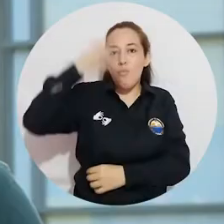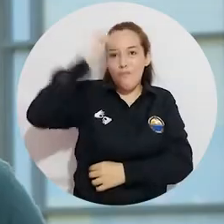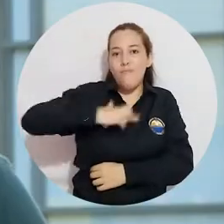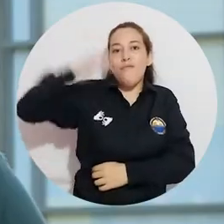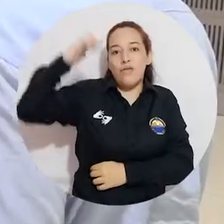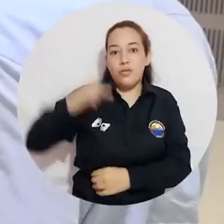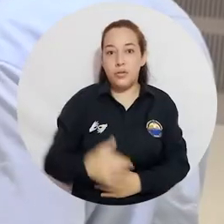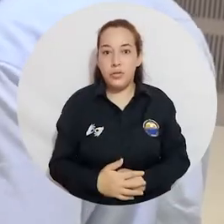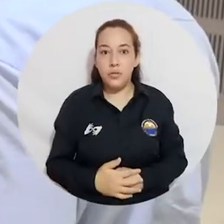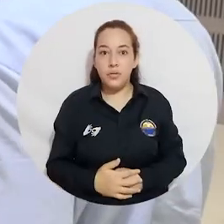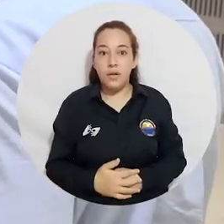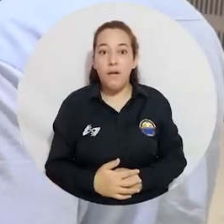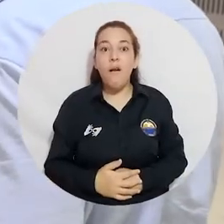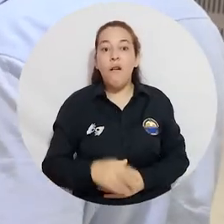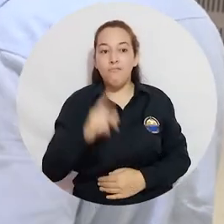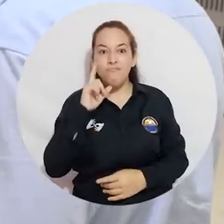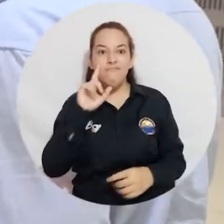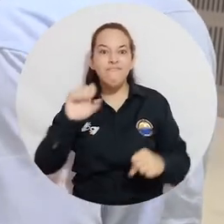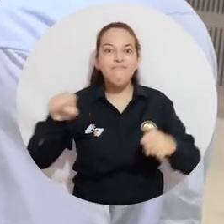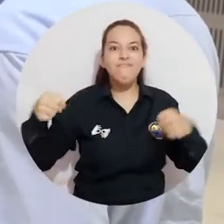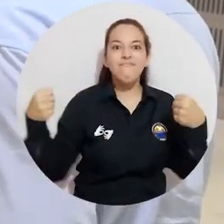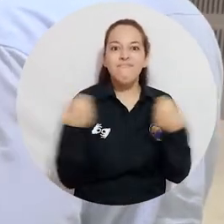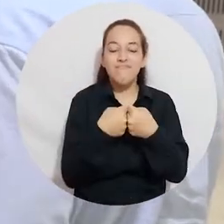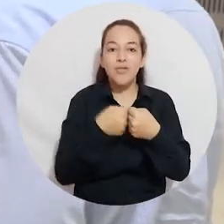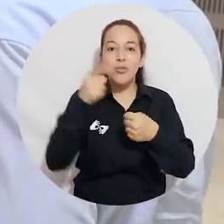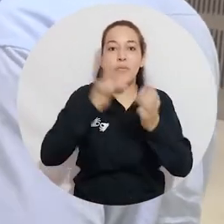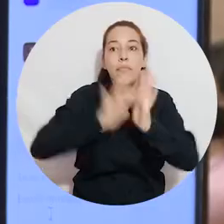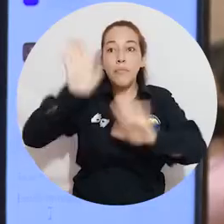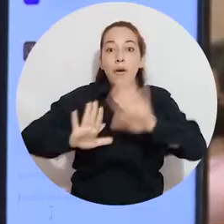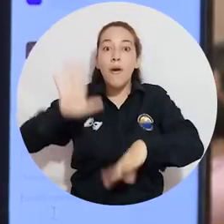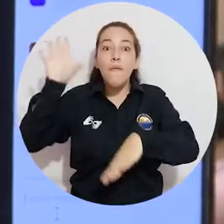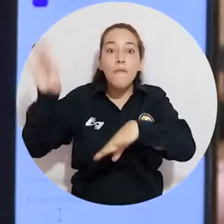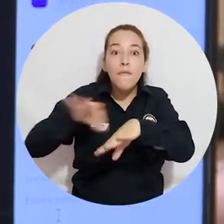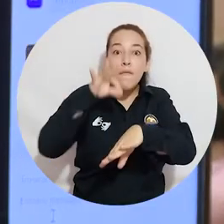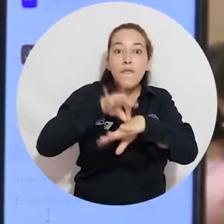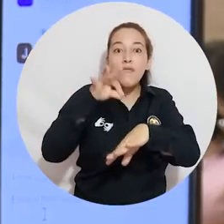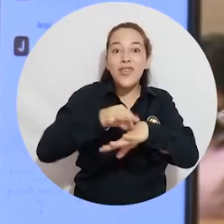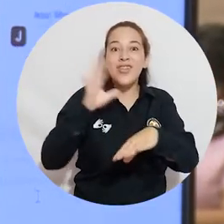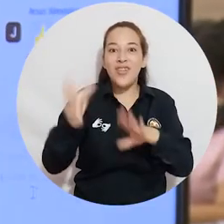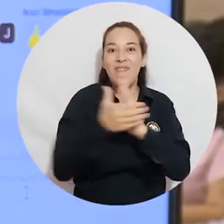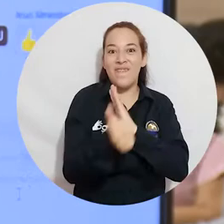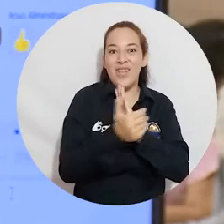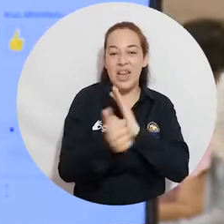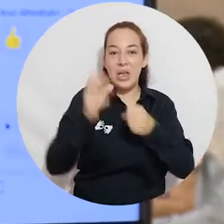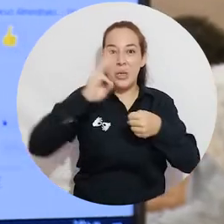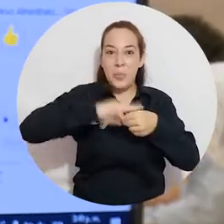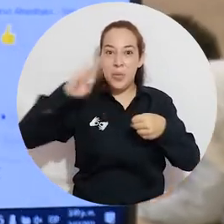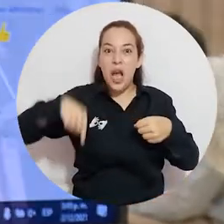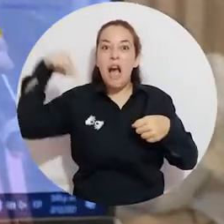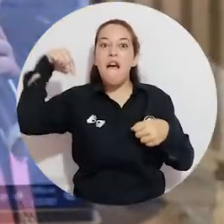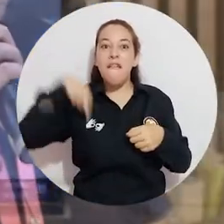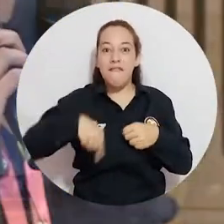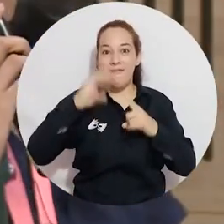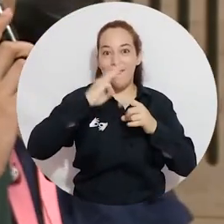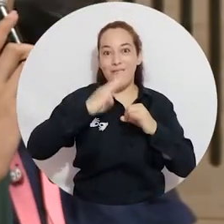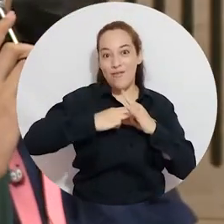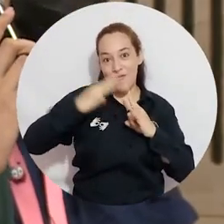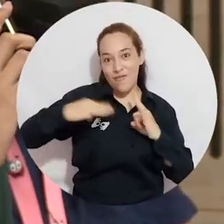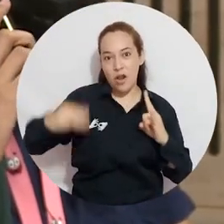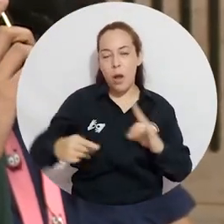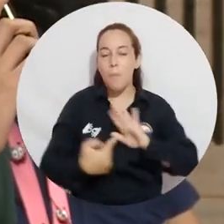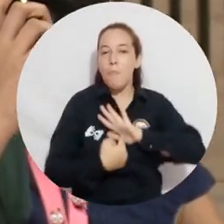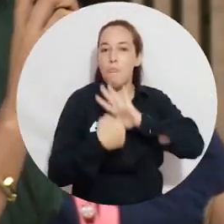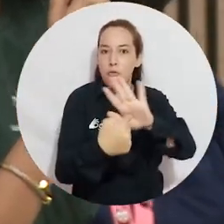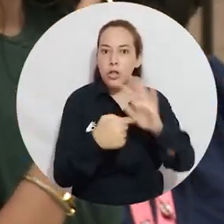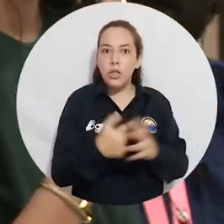profesionales. Una apuesta clave de la alianza es la participación de la fundación en el programa Talento Magdalena que lidera la alma mater, por lo que